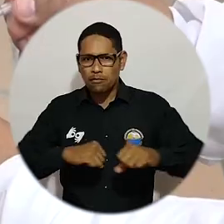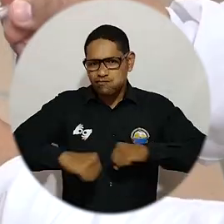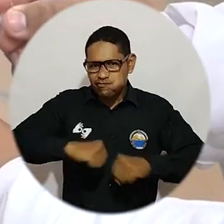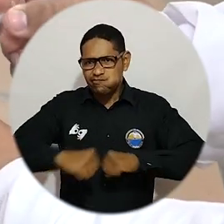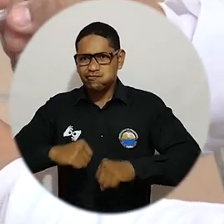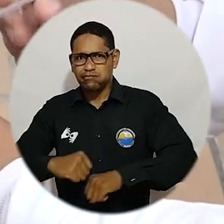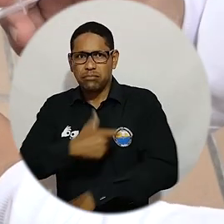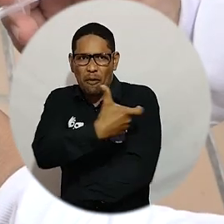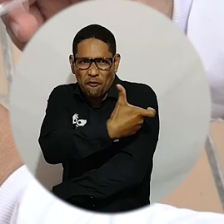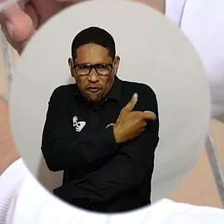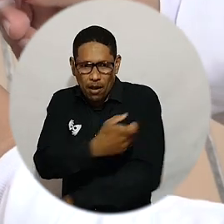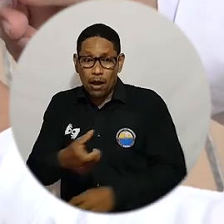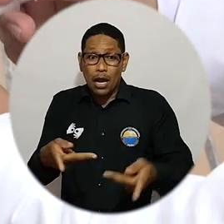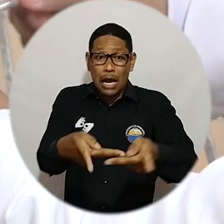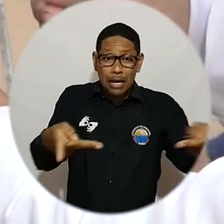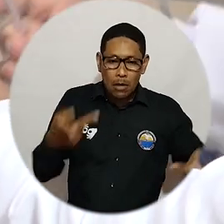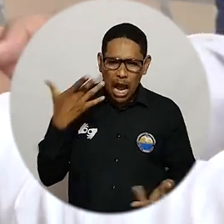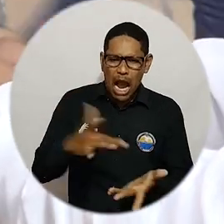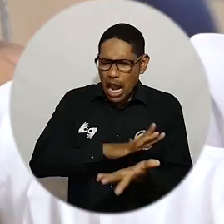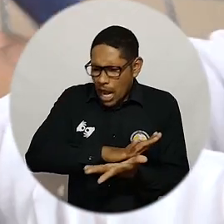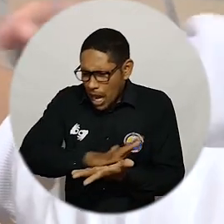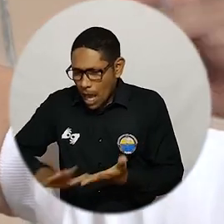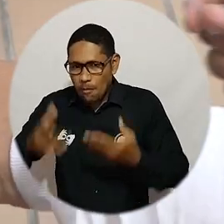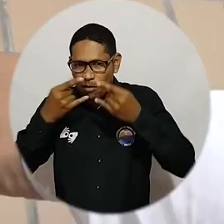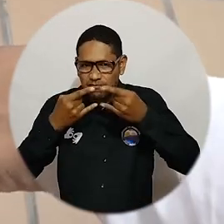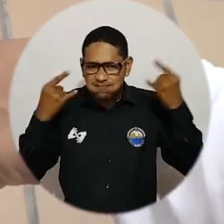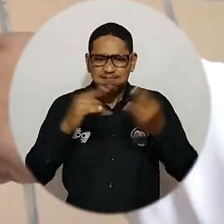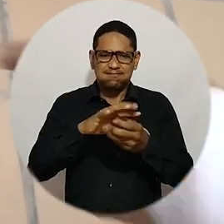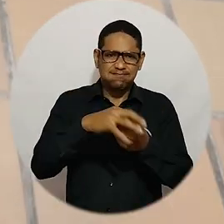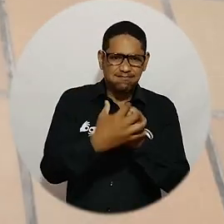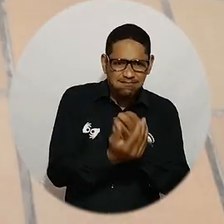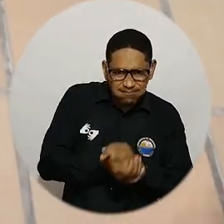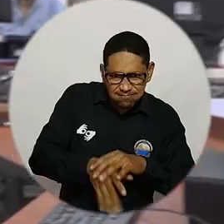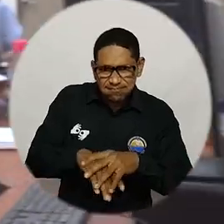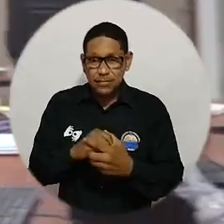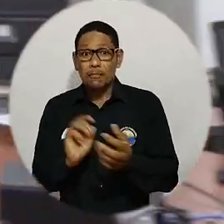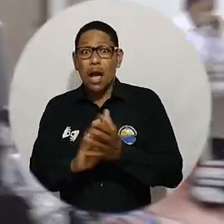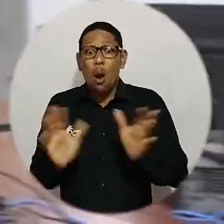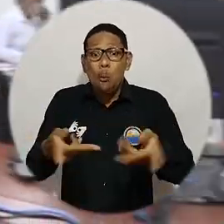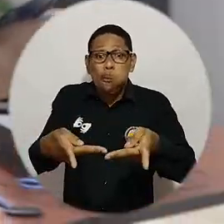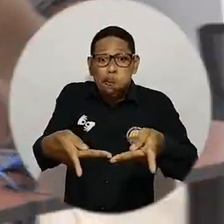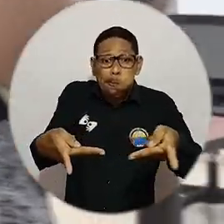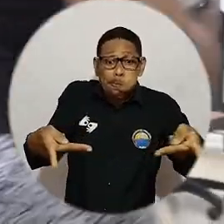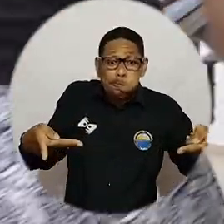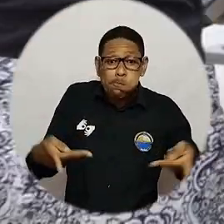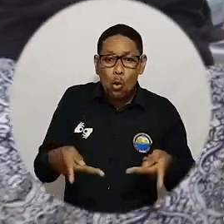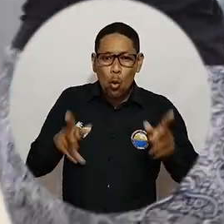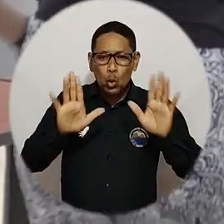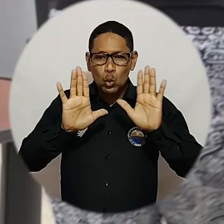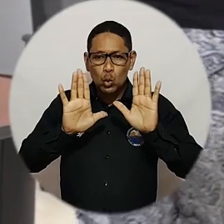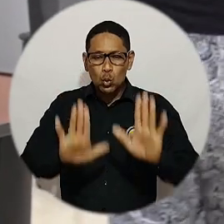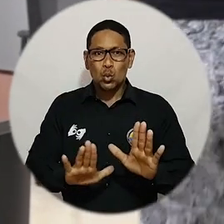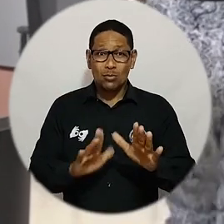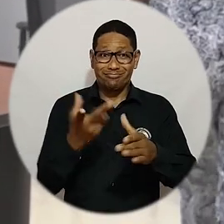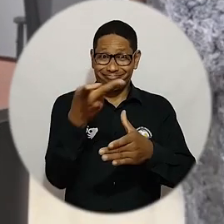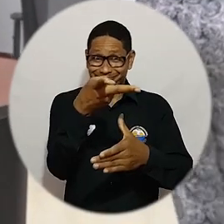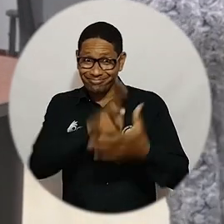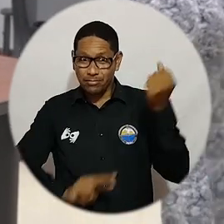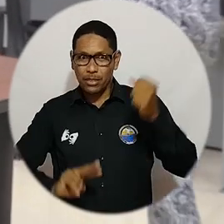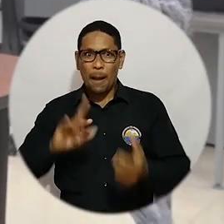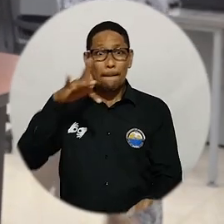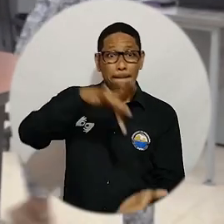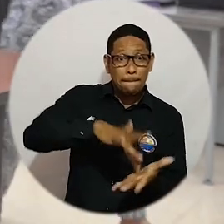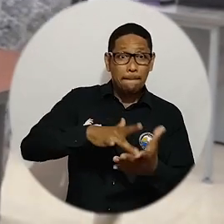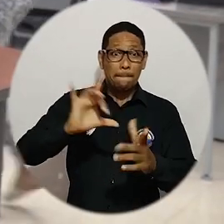jornadas de vacunación, desinfección de espacios, protocolos de bioseguridad, entre otros, hasta la adaptación de escenarios académicos para posibilitar el modelo